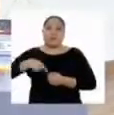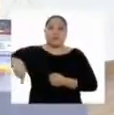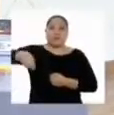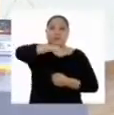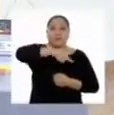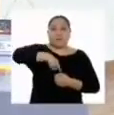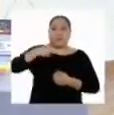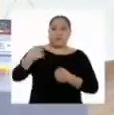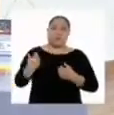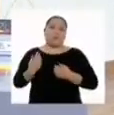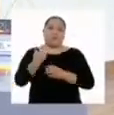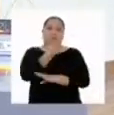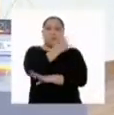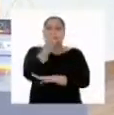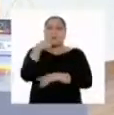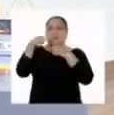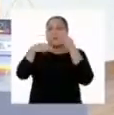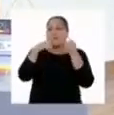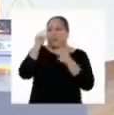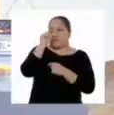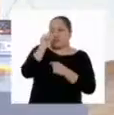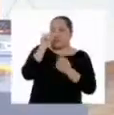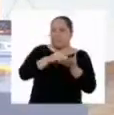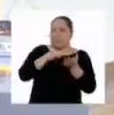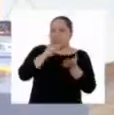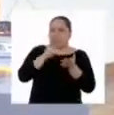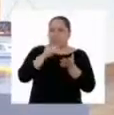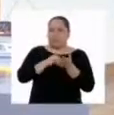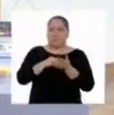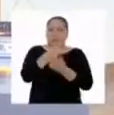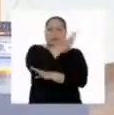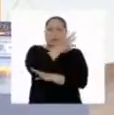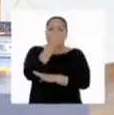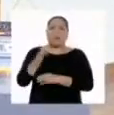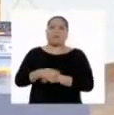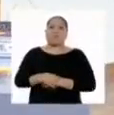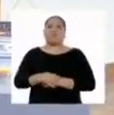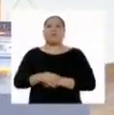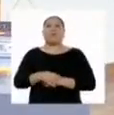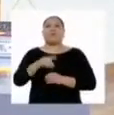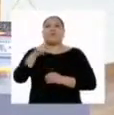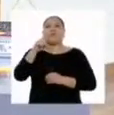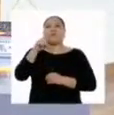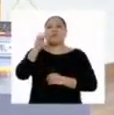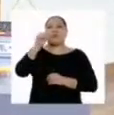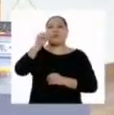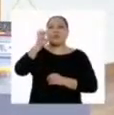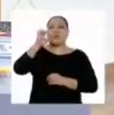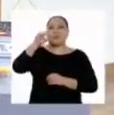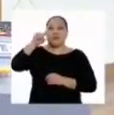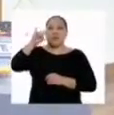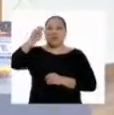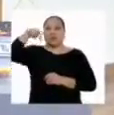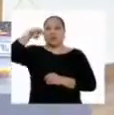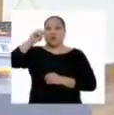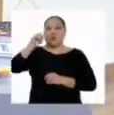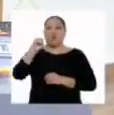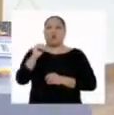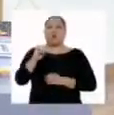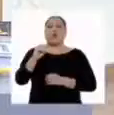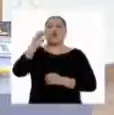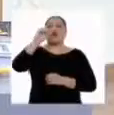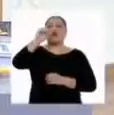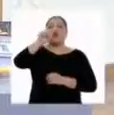Para contarnos un poquito más sobre los bosques en sus regiones están segundo de Loreto, Solange de Tumbes y Joaquín de